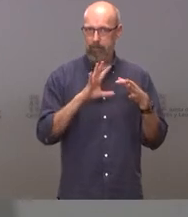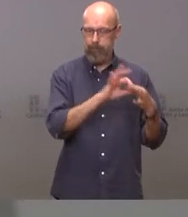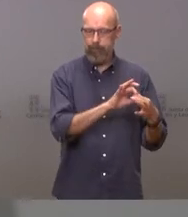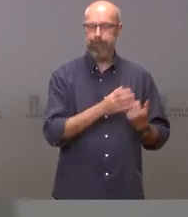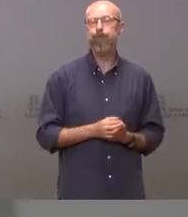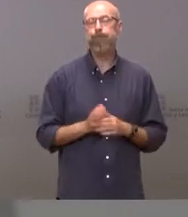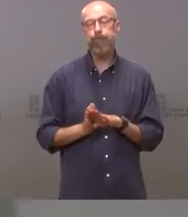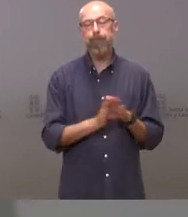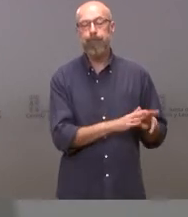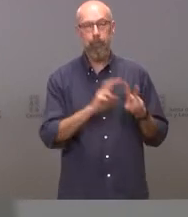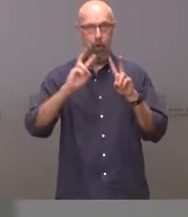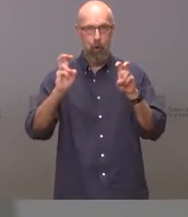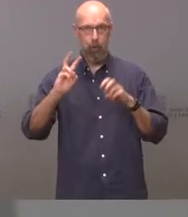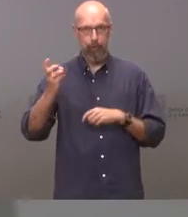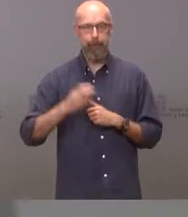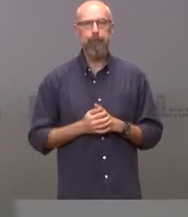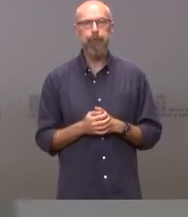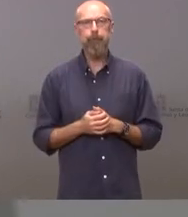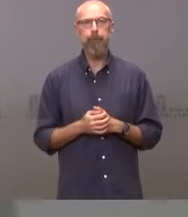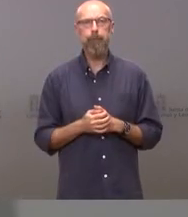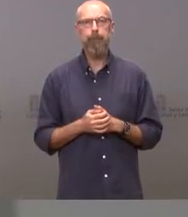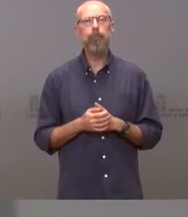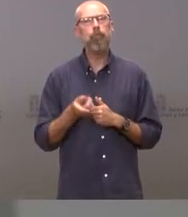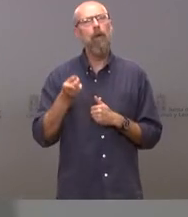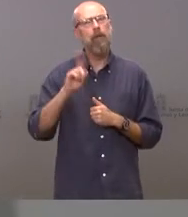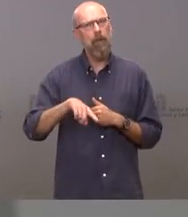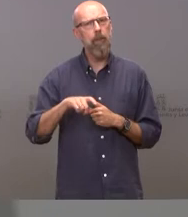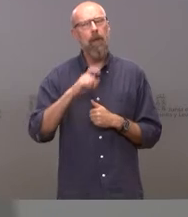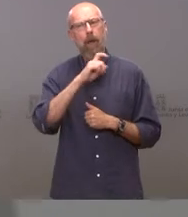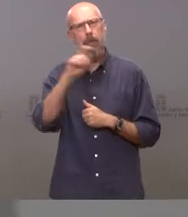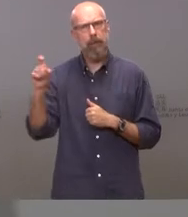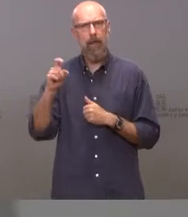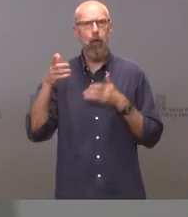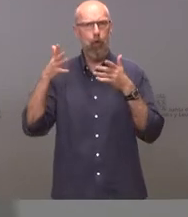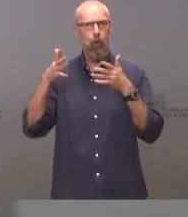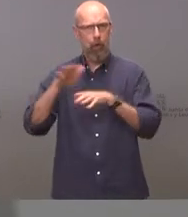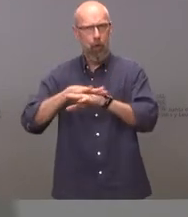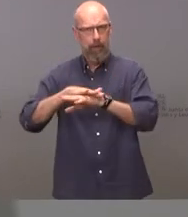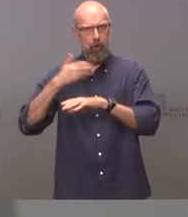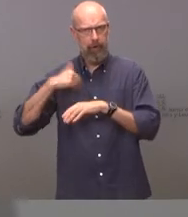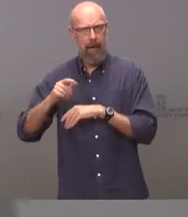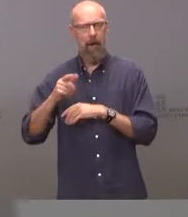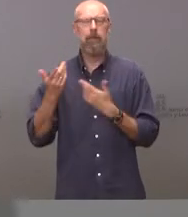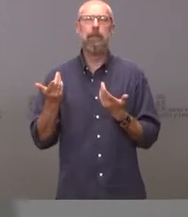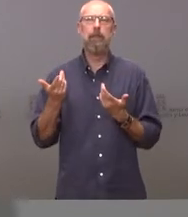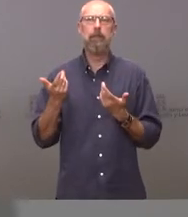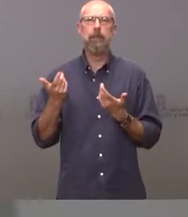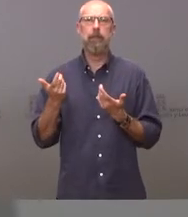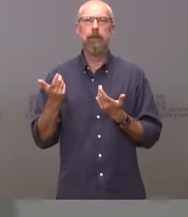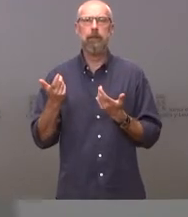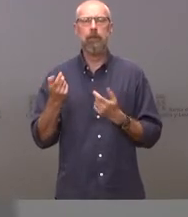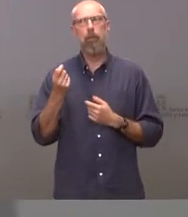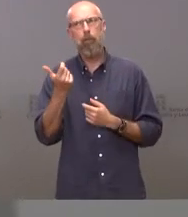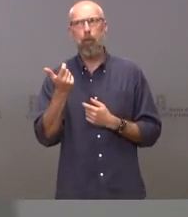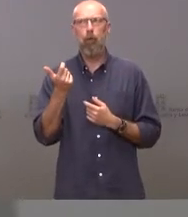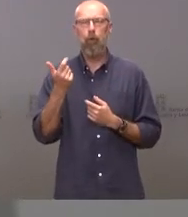Respecto a otro asunto, del que también se ha informado al Consejo de Gobierno y que ha causado una